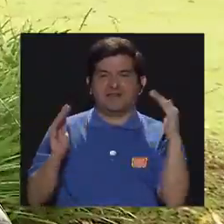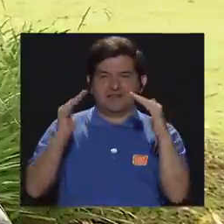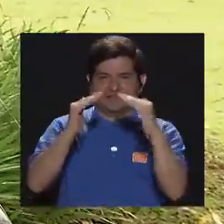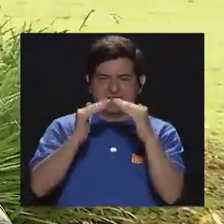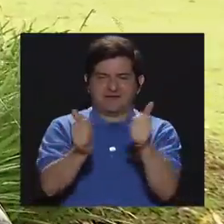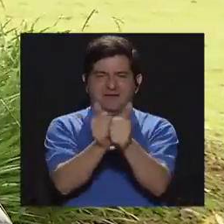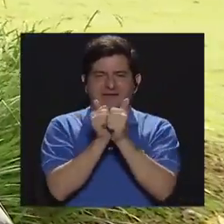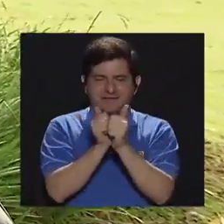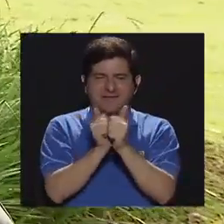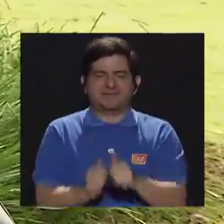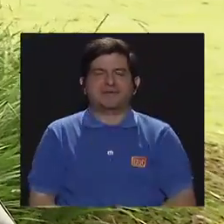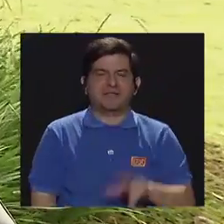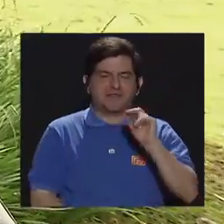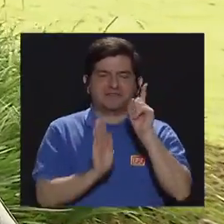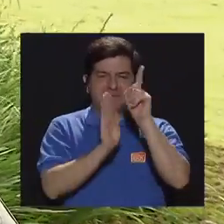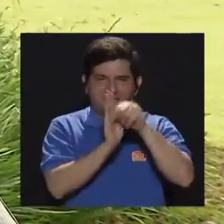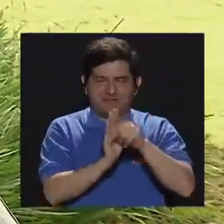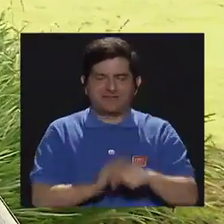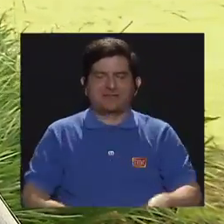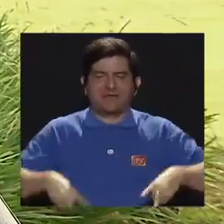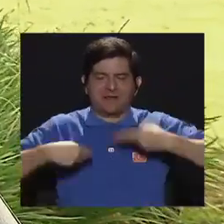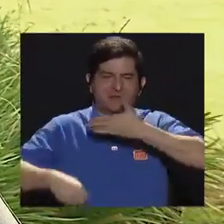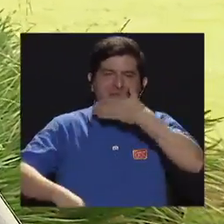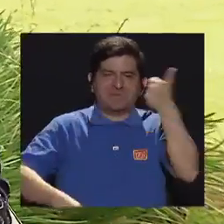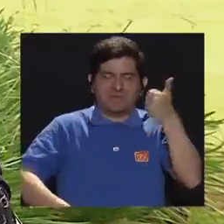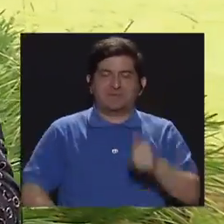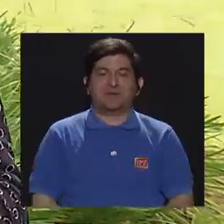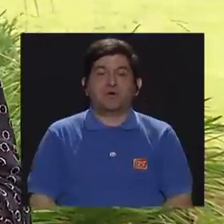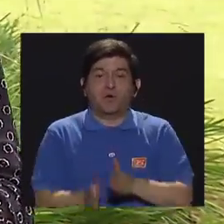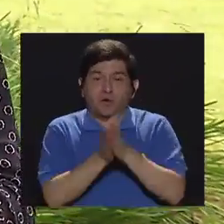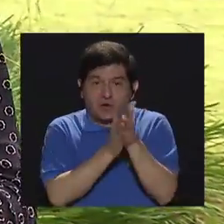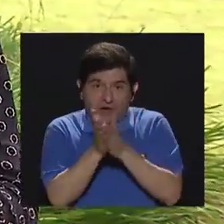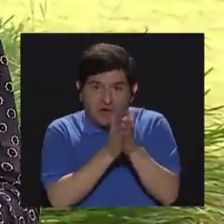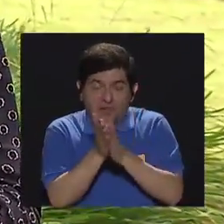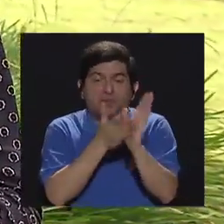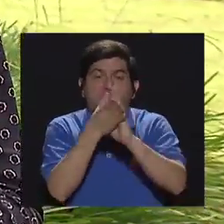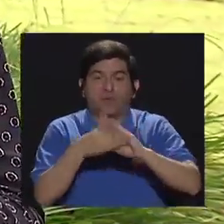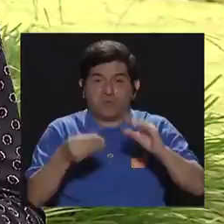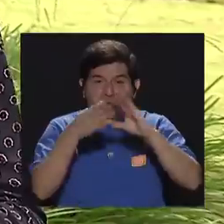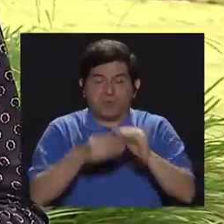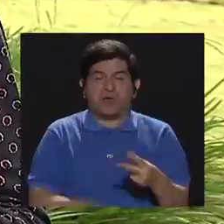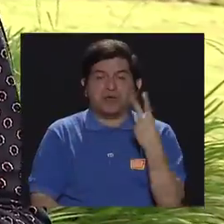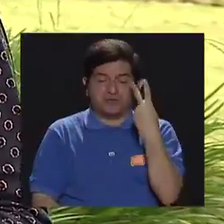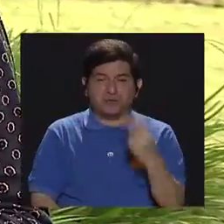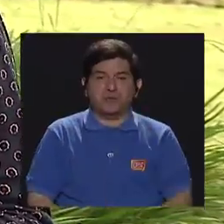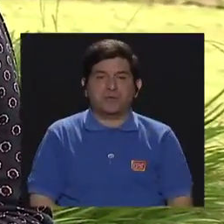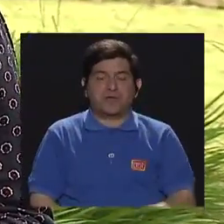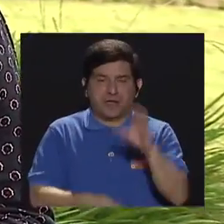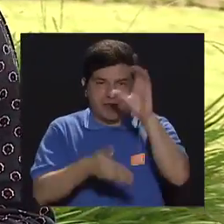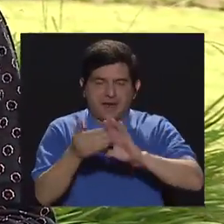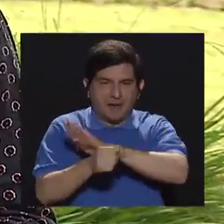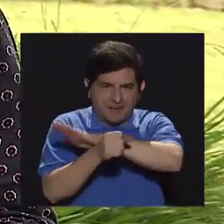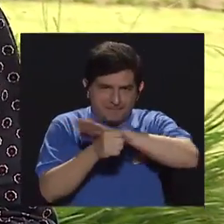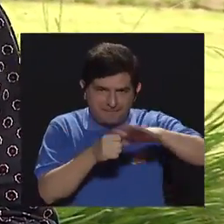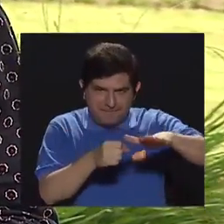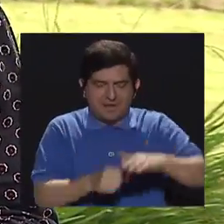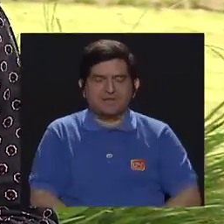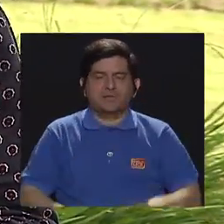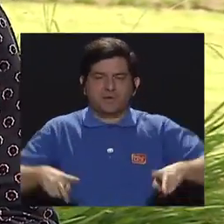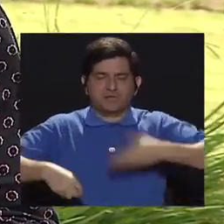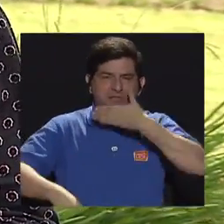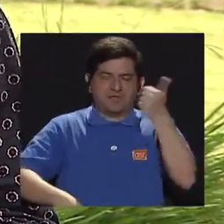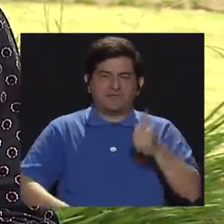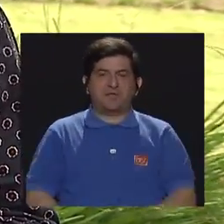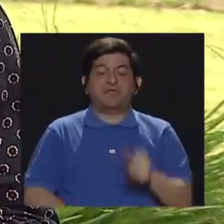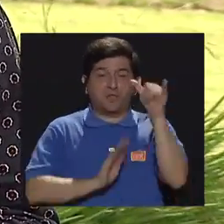casa por acompañarnos en esta media hora en Vivir Mejor. Aprovecho para comentarles que pueden ver los capítulos completos de Vivir